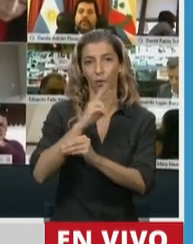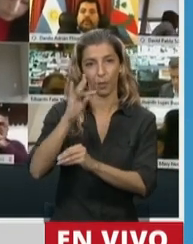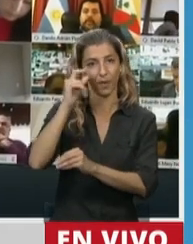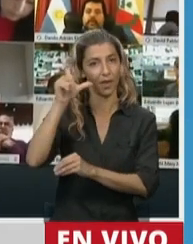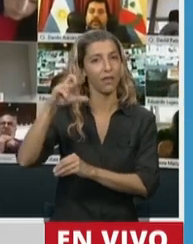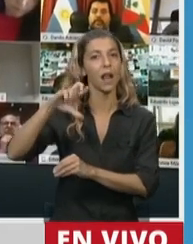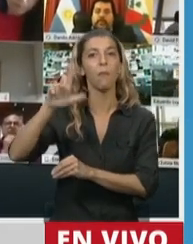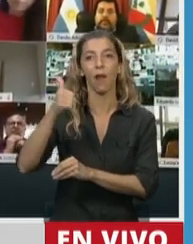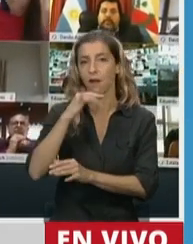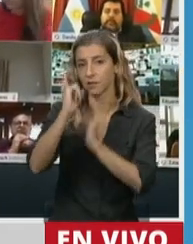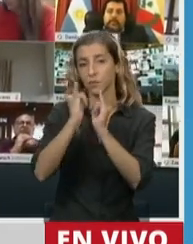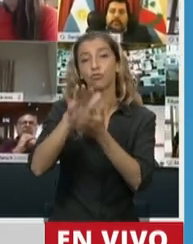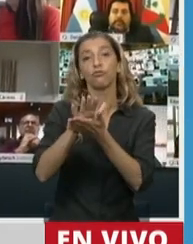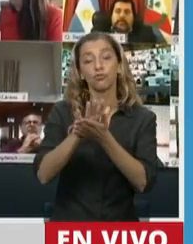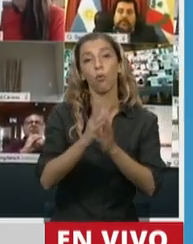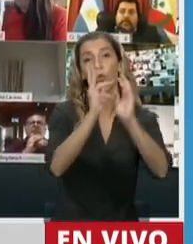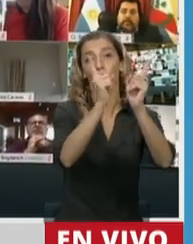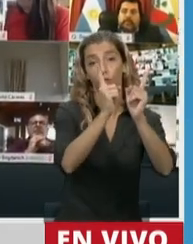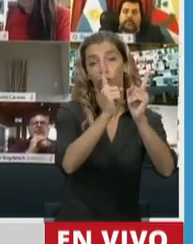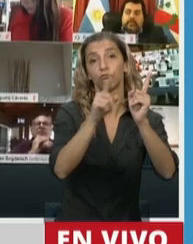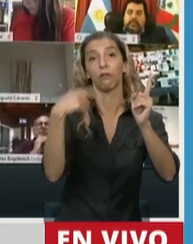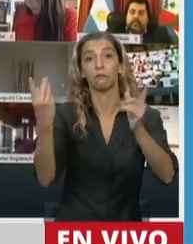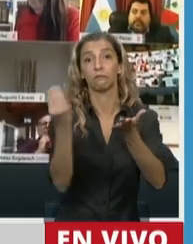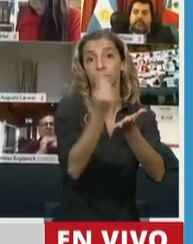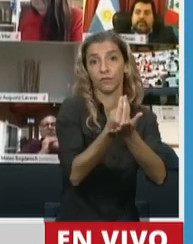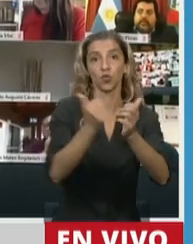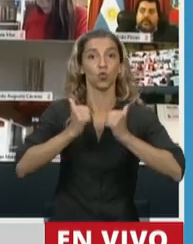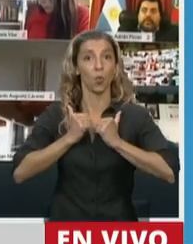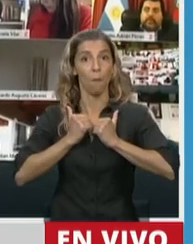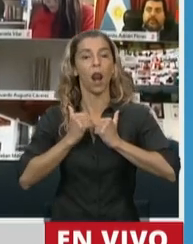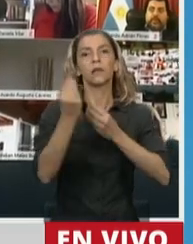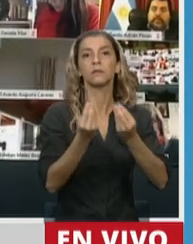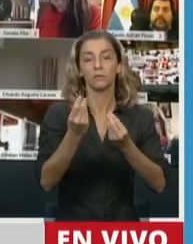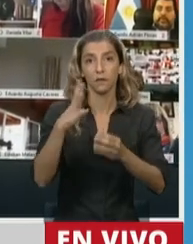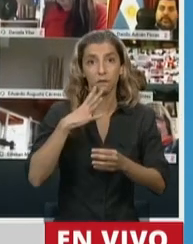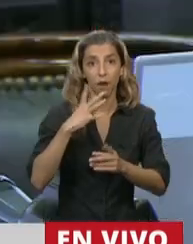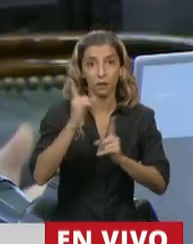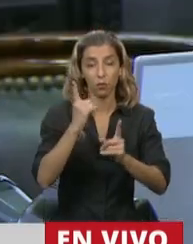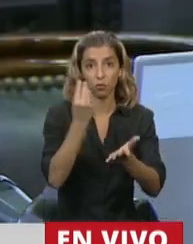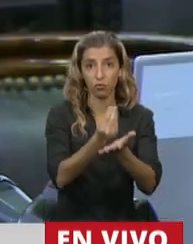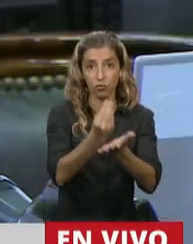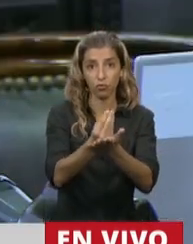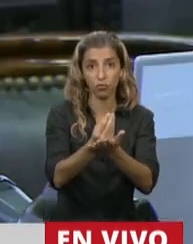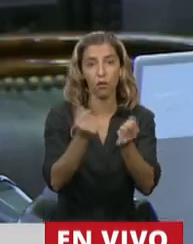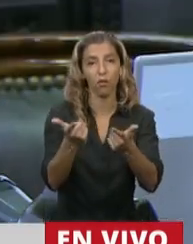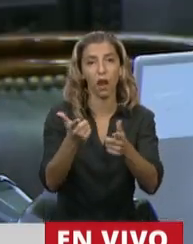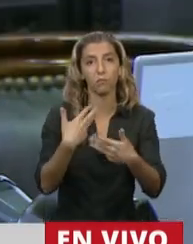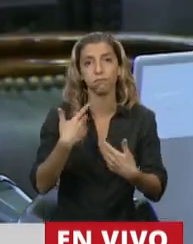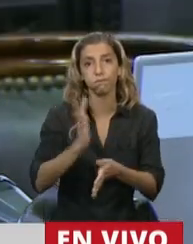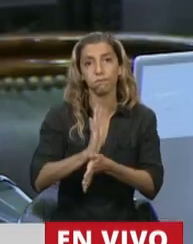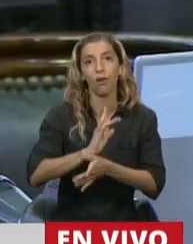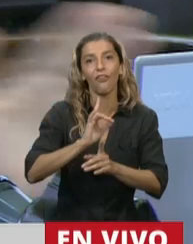reemplazantes, suplentes, que hay decenas de miles que no han sido nombrados, no tienen ningún tipo de ingresos,